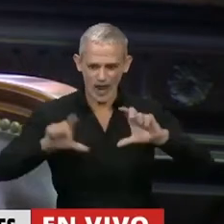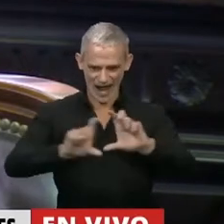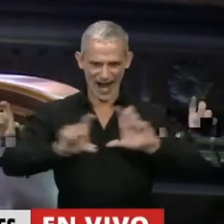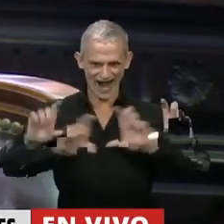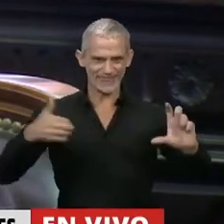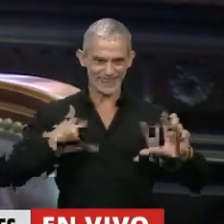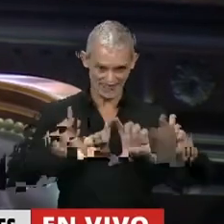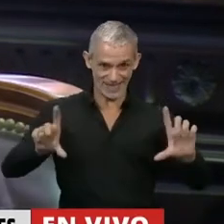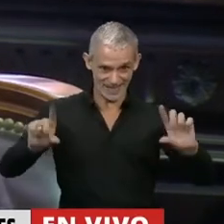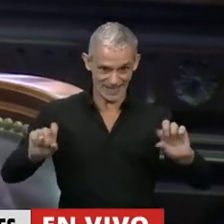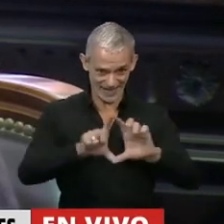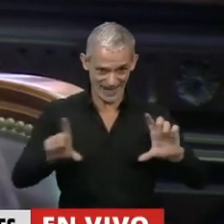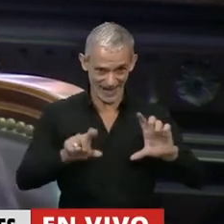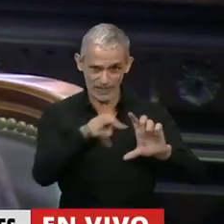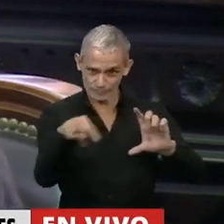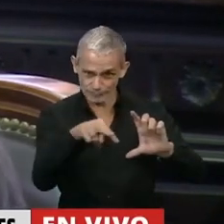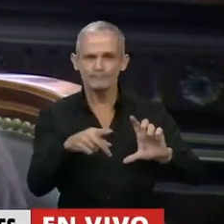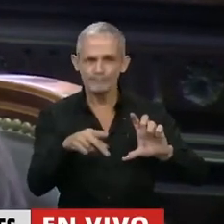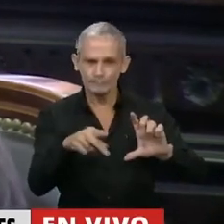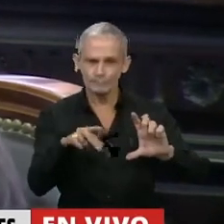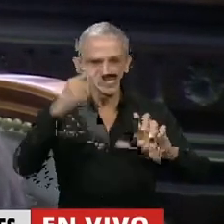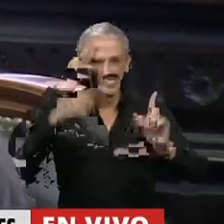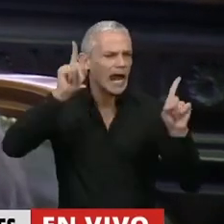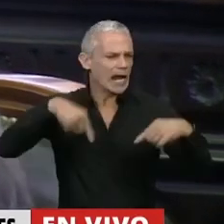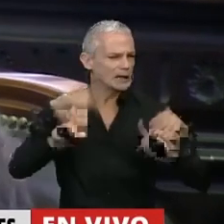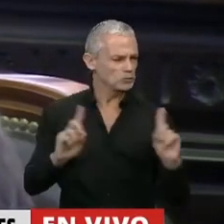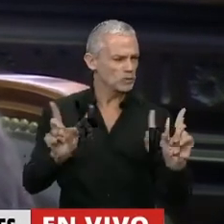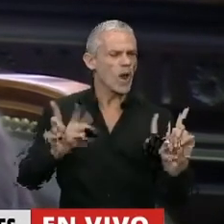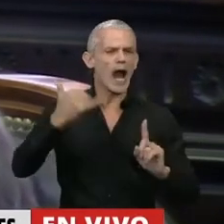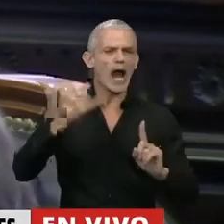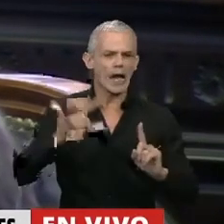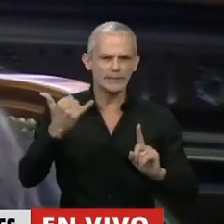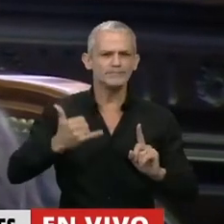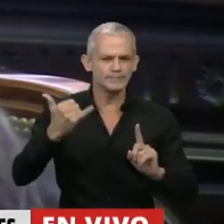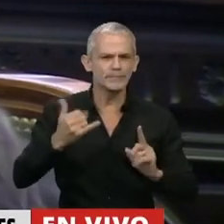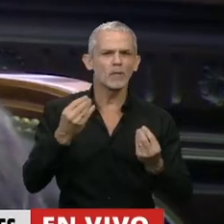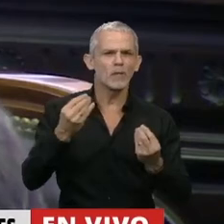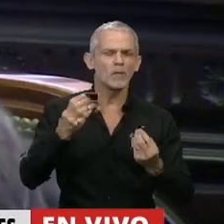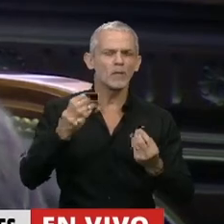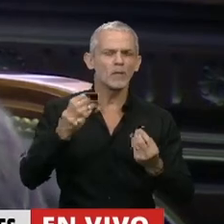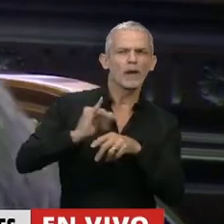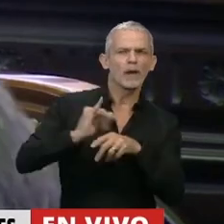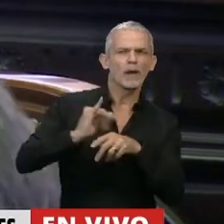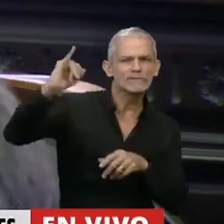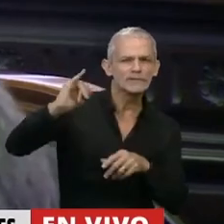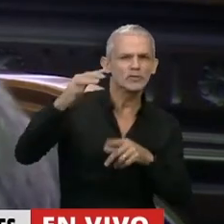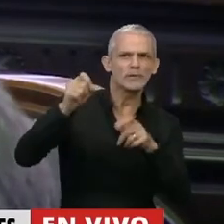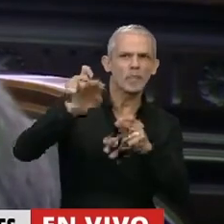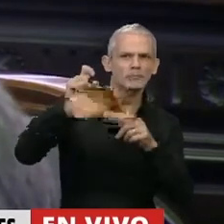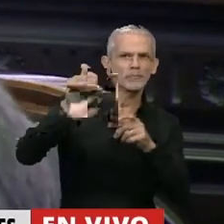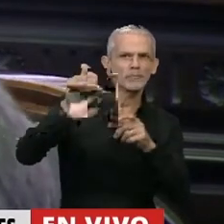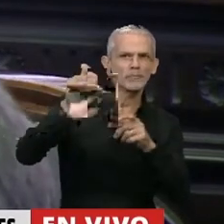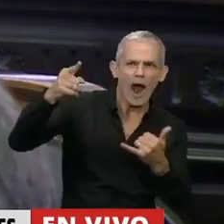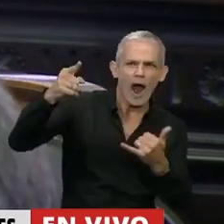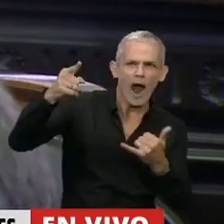pegado en mi banca, no es un hecho casual, esto tiene que ver con una señal a los acreedores del país, a los